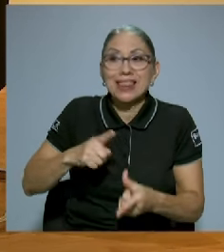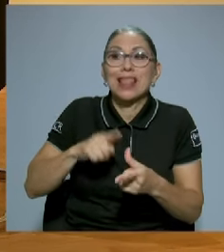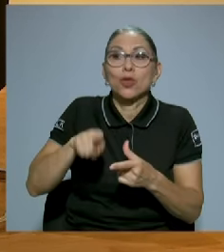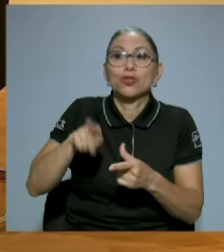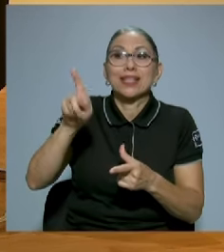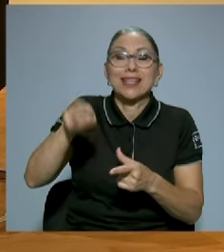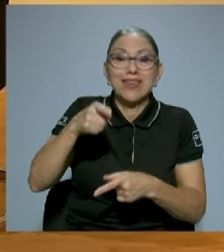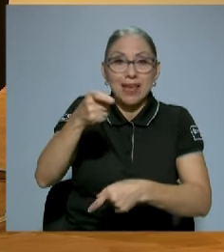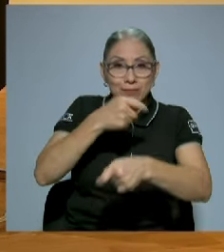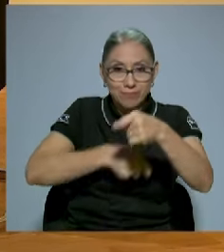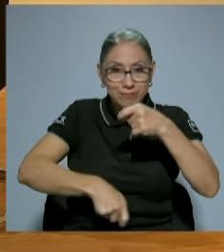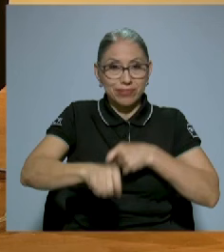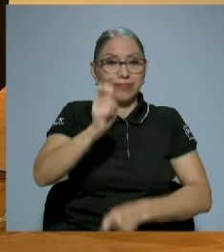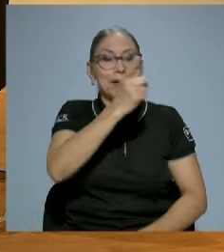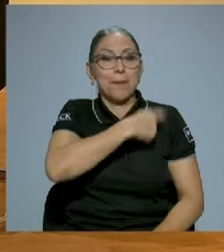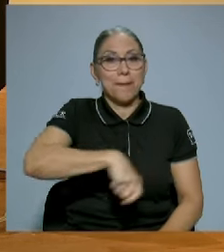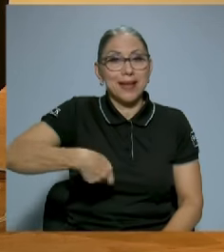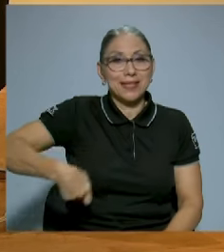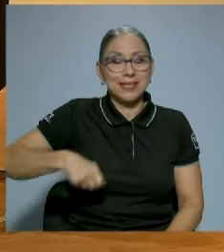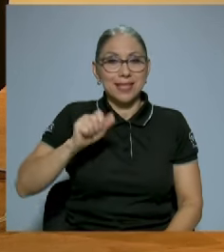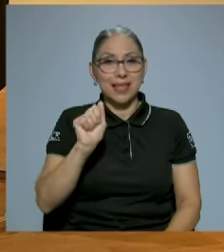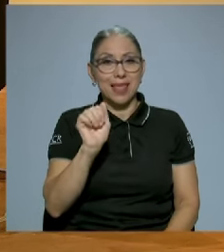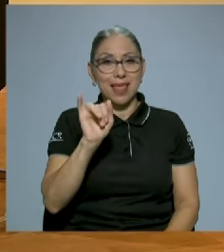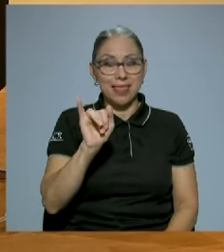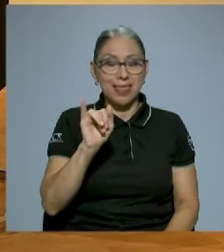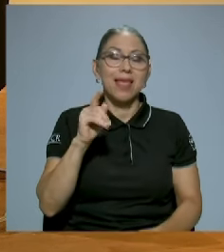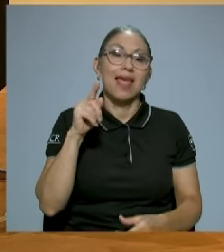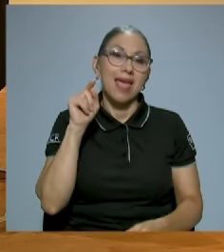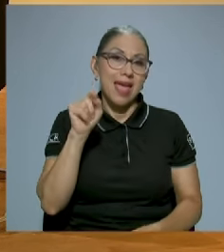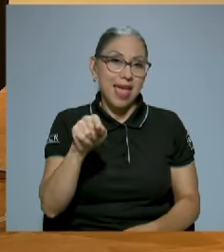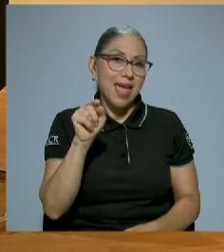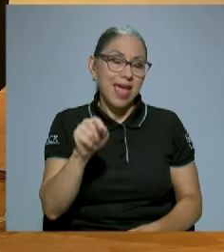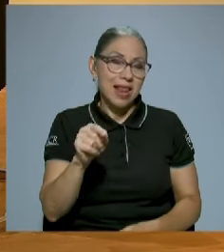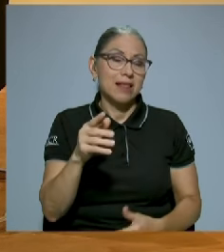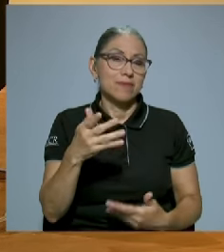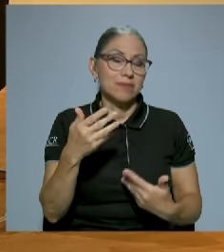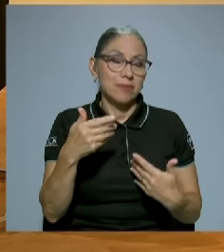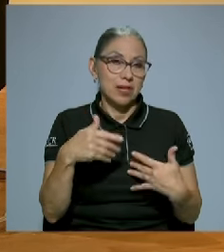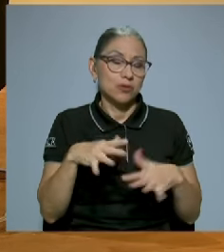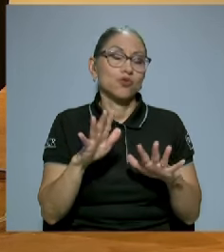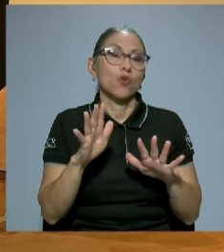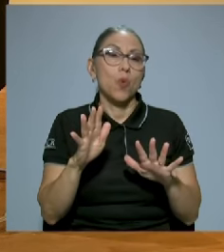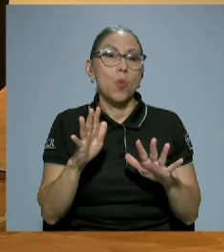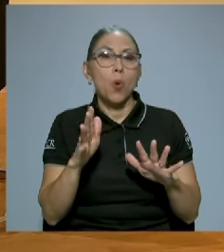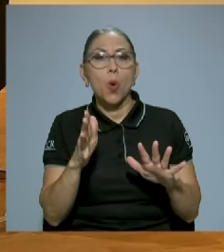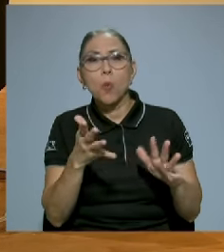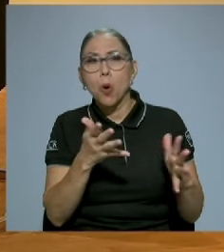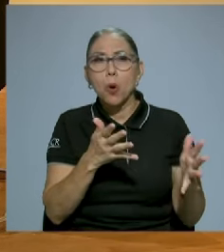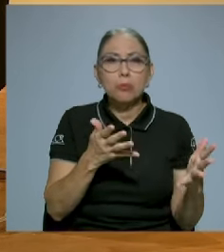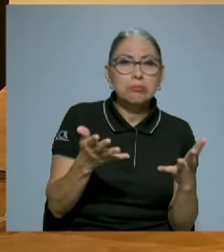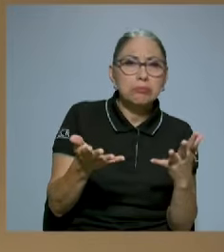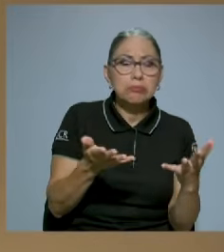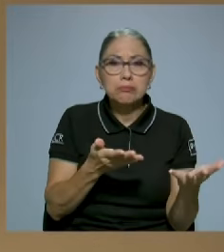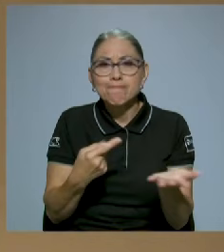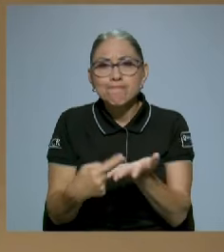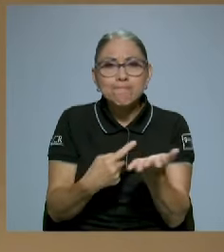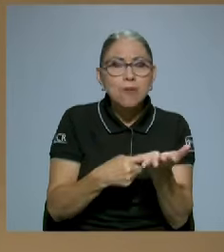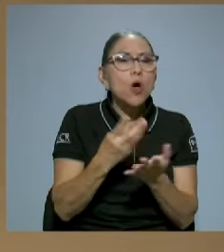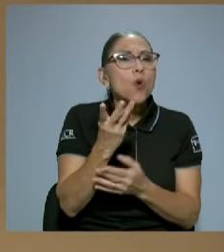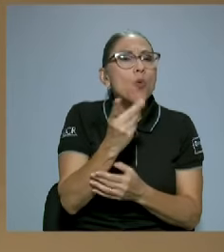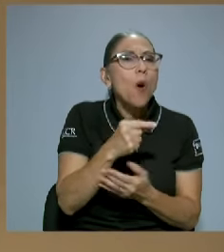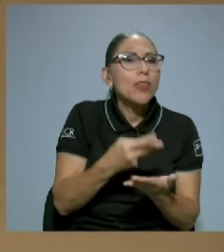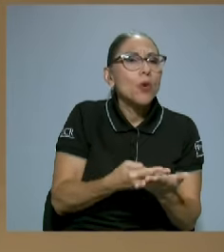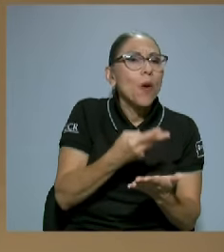¿cómo se llama? Estuvo un poco alrededor del tema de cuánto valía y cuánto... porque una vez